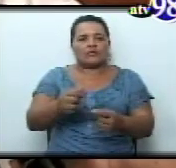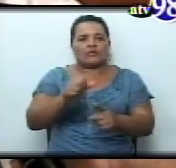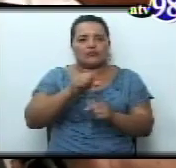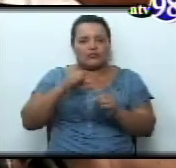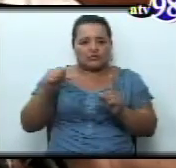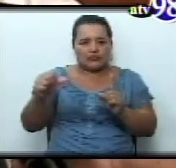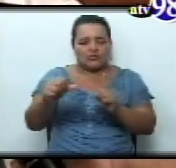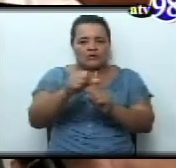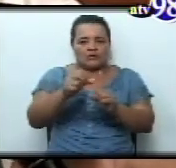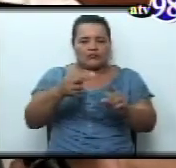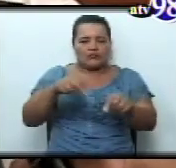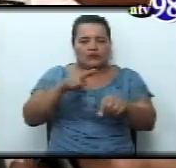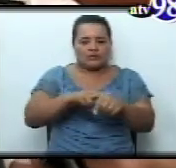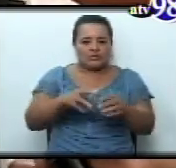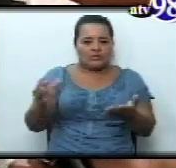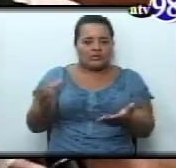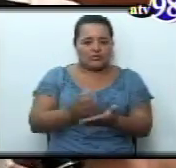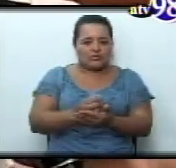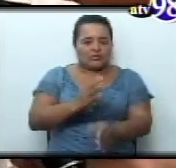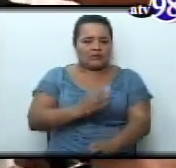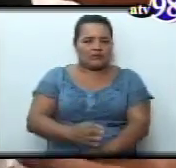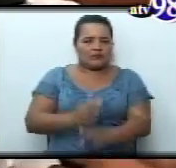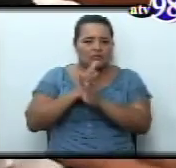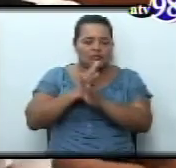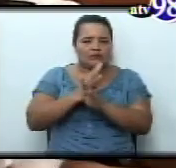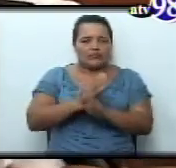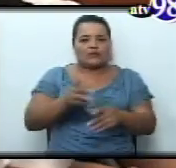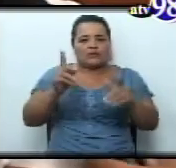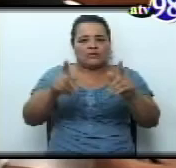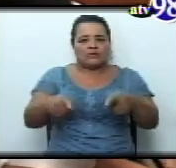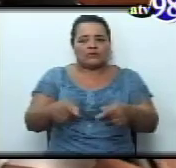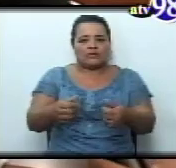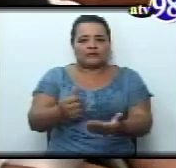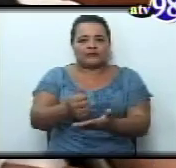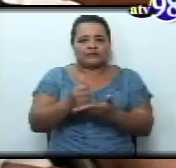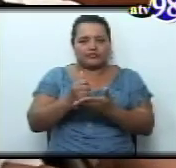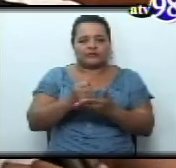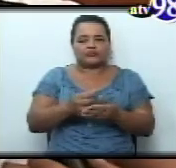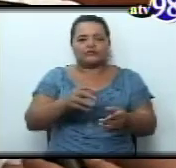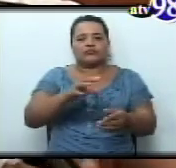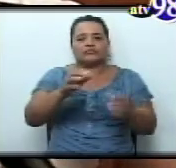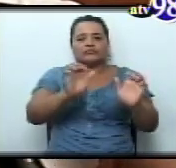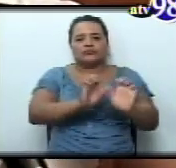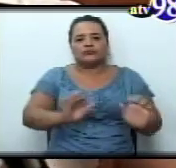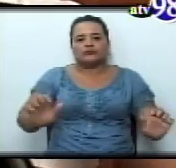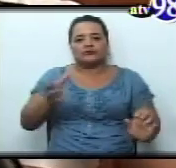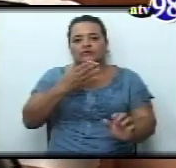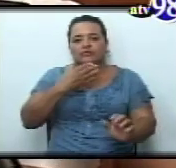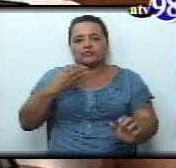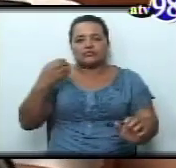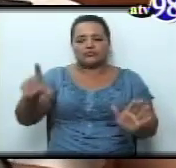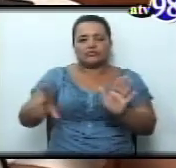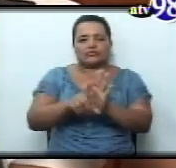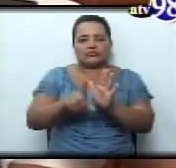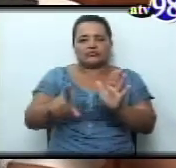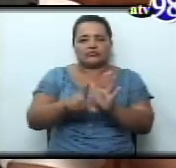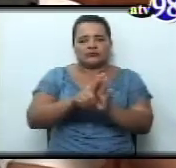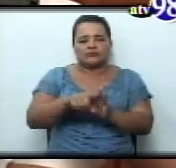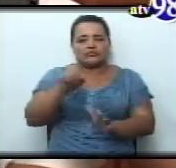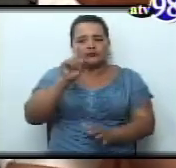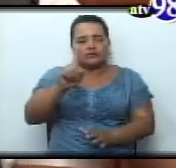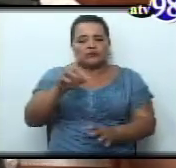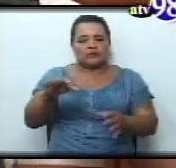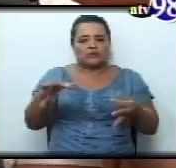acusatorio proporciona beneficio a las víctimas y a los adolescentes en conflicto con la ley, pero un